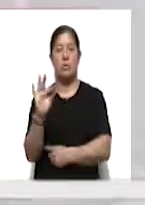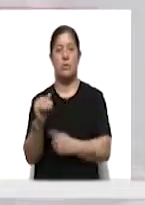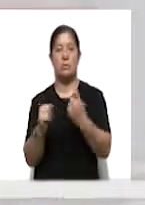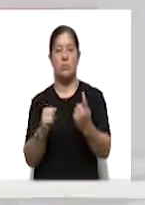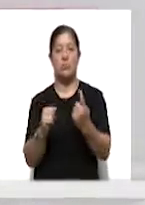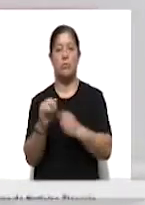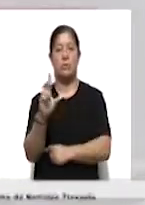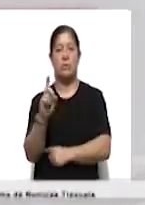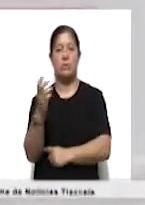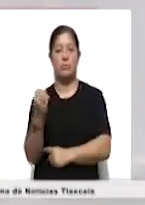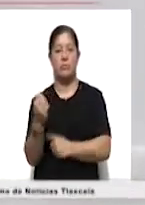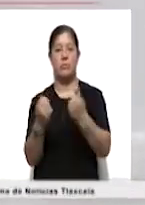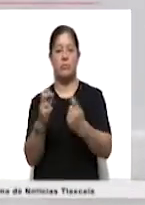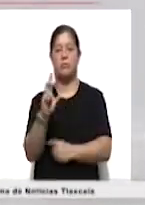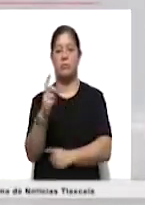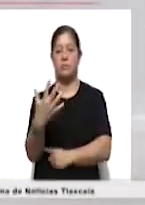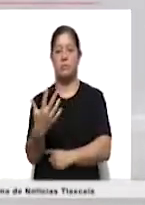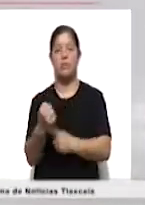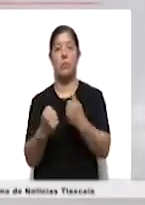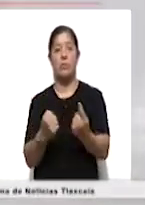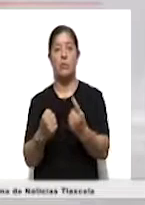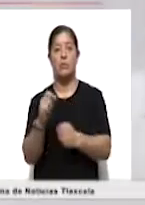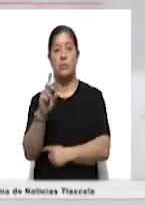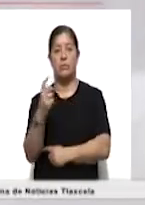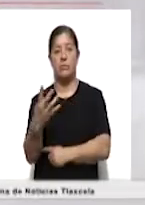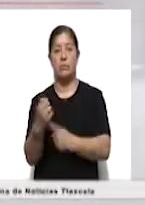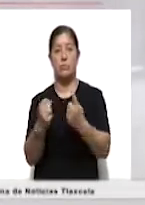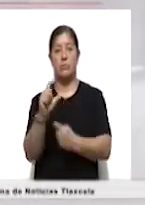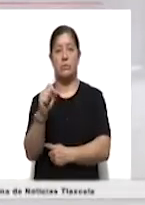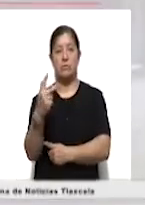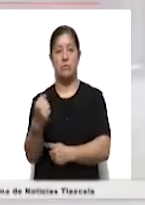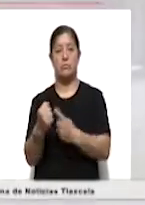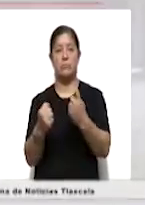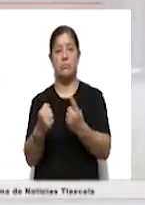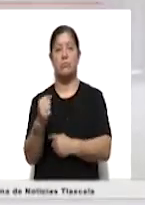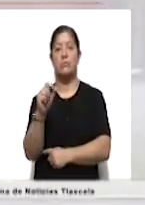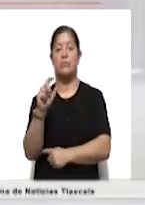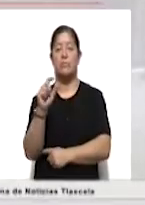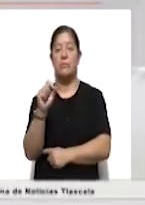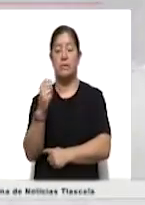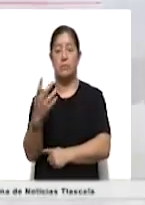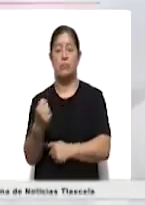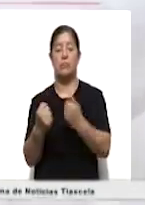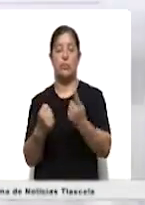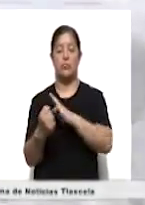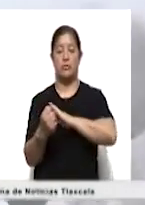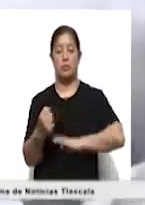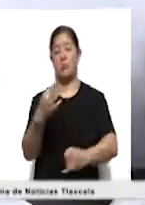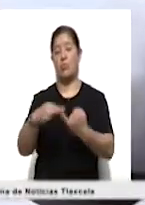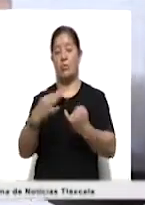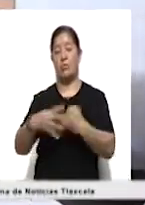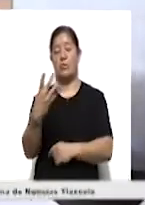Españita treinta y nueve, Quiletla treinta y cinco, Lázaro Cárdenas treinta y cuatro, Tecopilco veintiocho, Benito Juárez veinticuatro y Emiliano Zapata